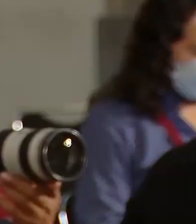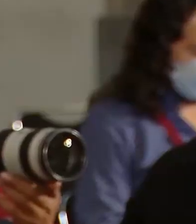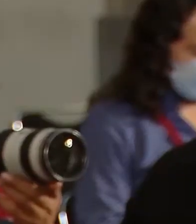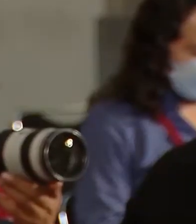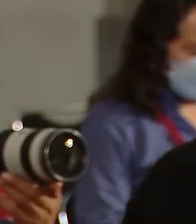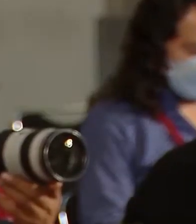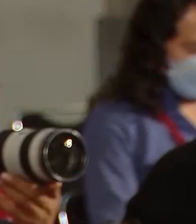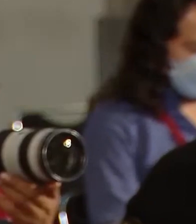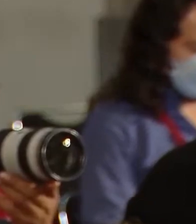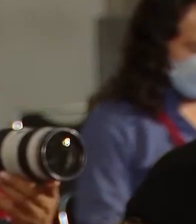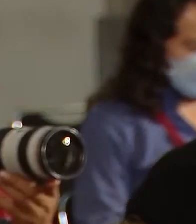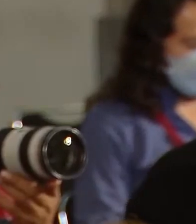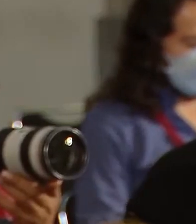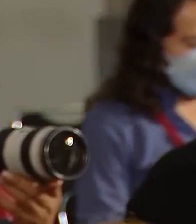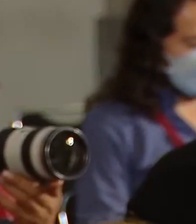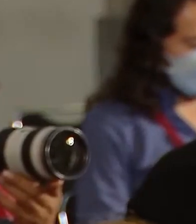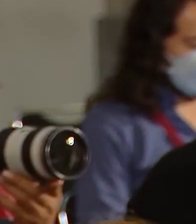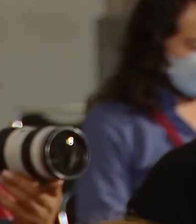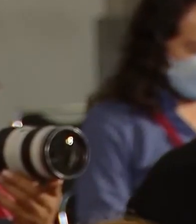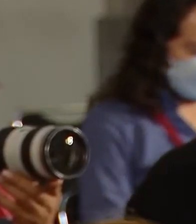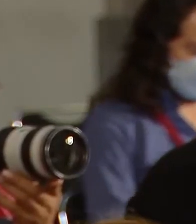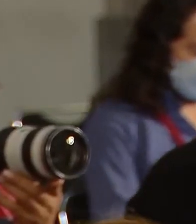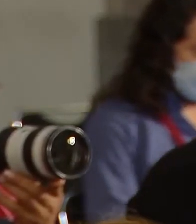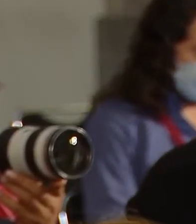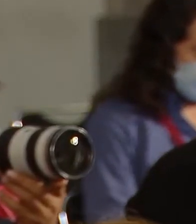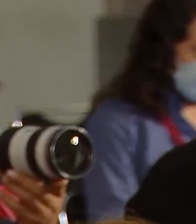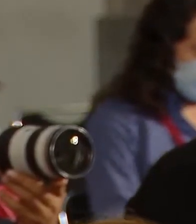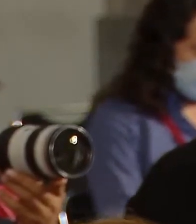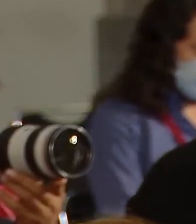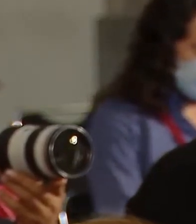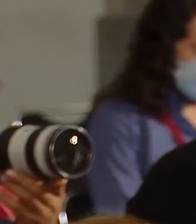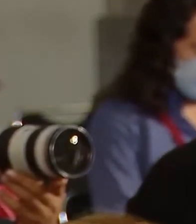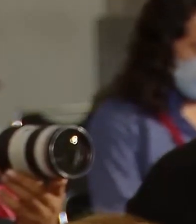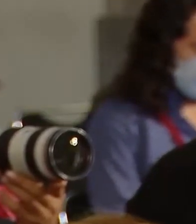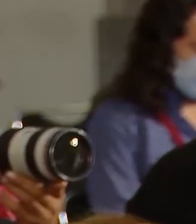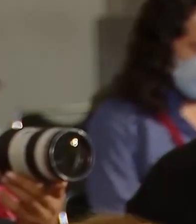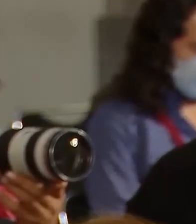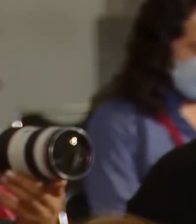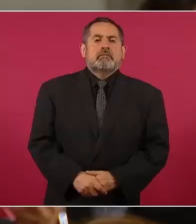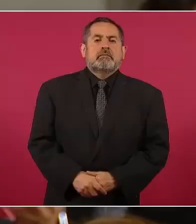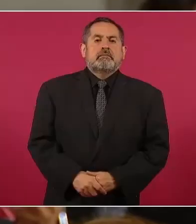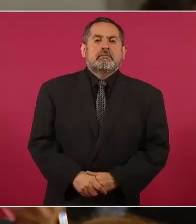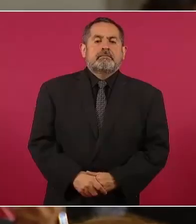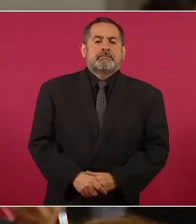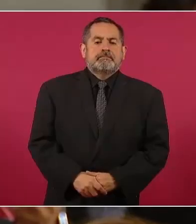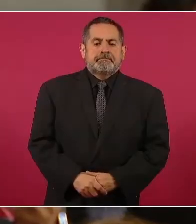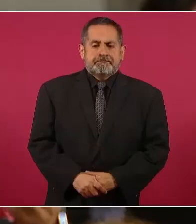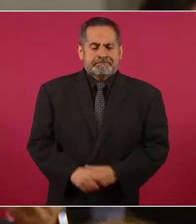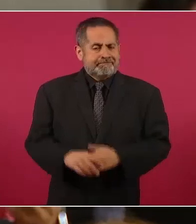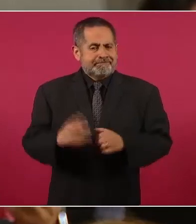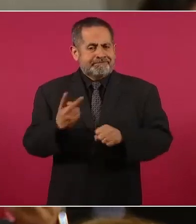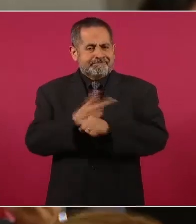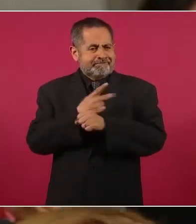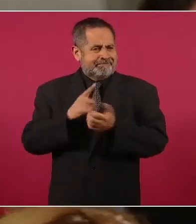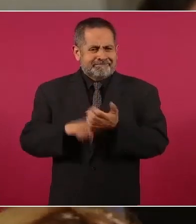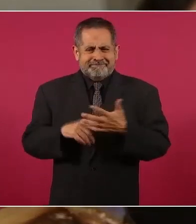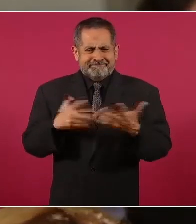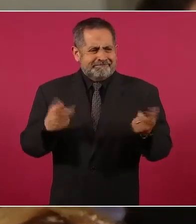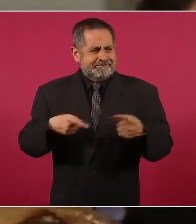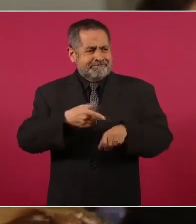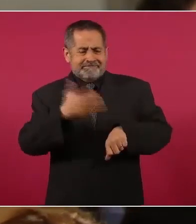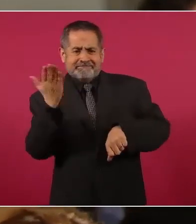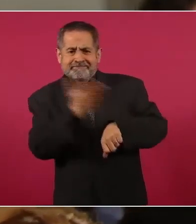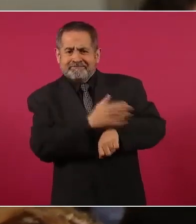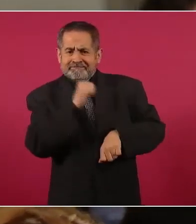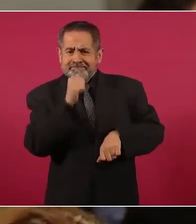porque sí se les juzgara y esto no fue vinculante. Pero, ¿qué pasa con esta impunidad en esos,